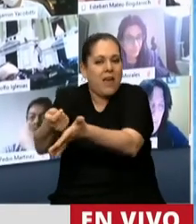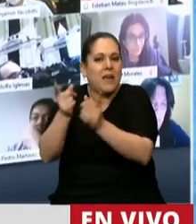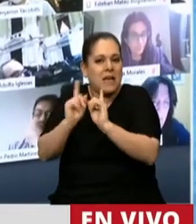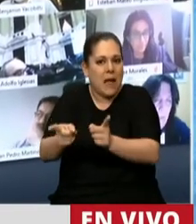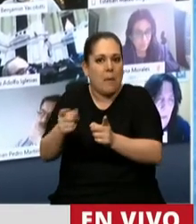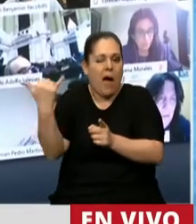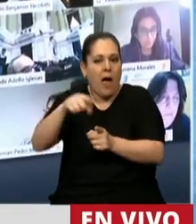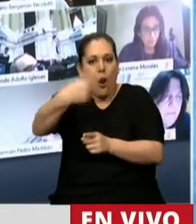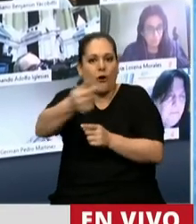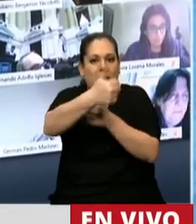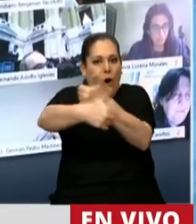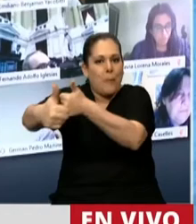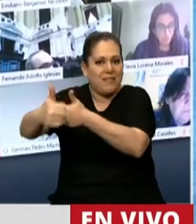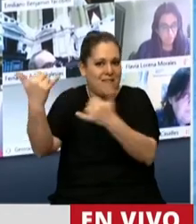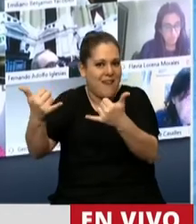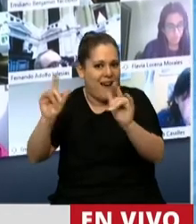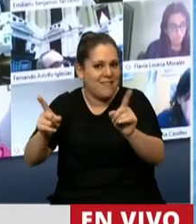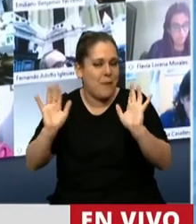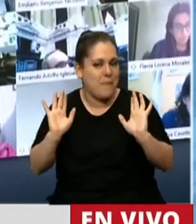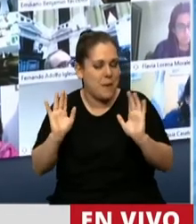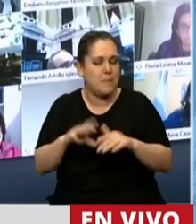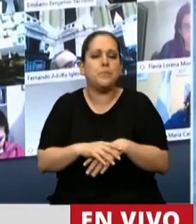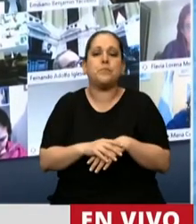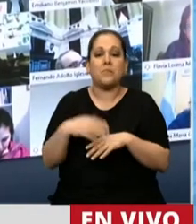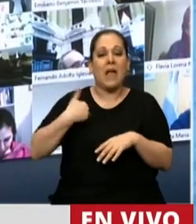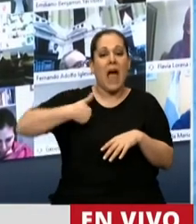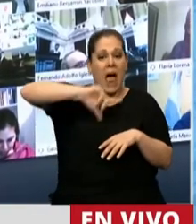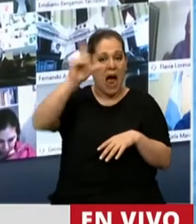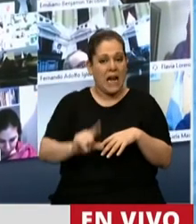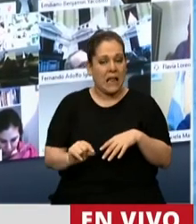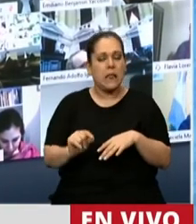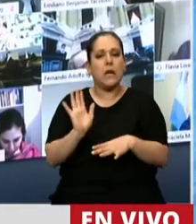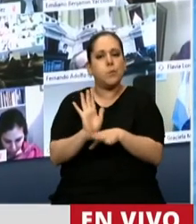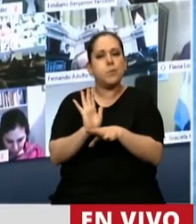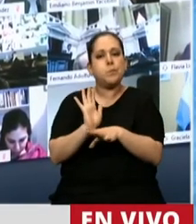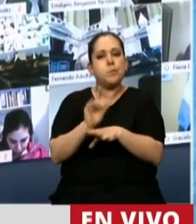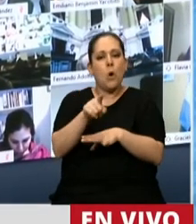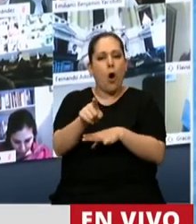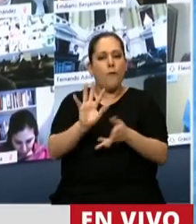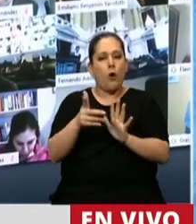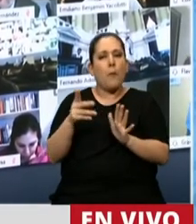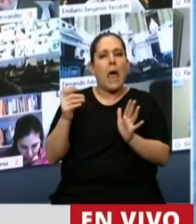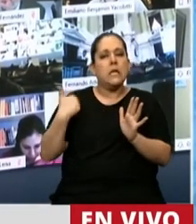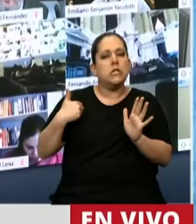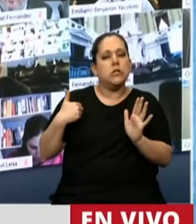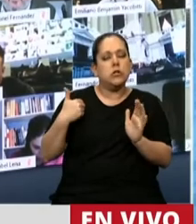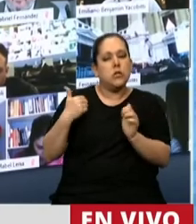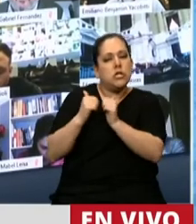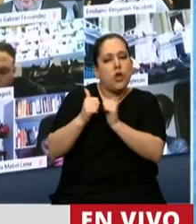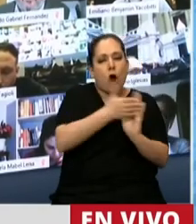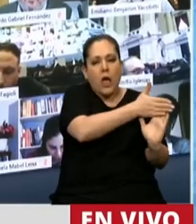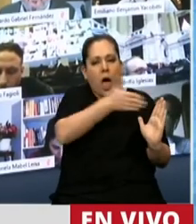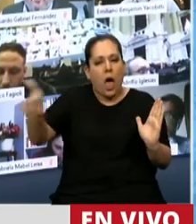competitivos. En la Argentina es solo mirar la secuencia histórica para darse cuenta